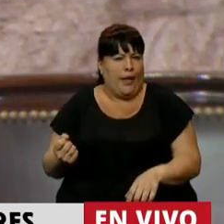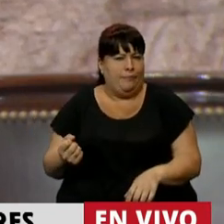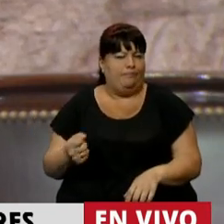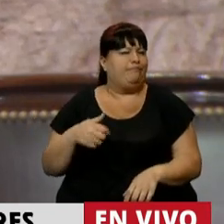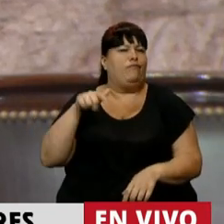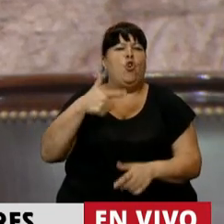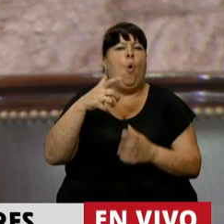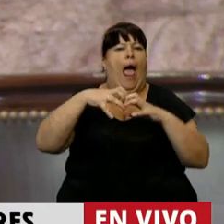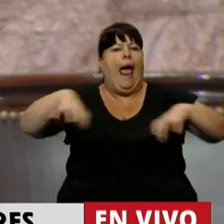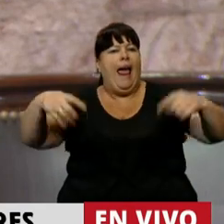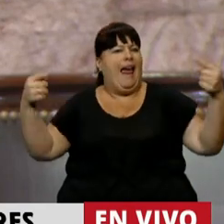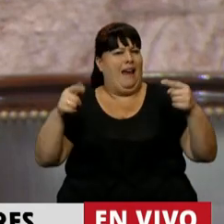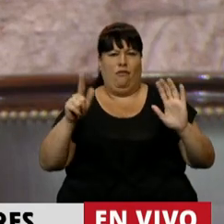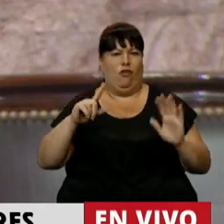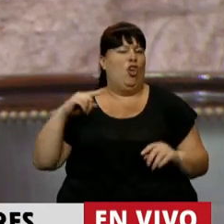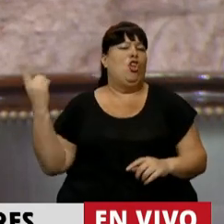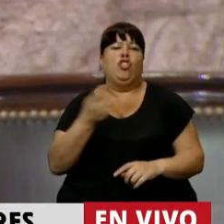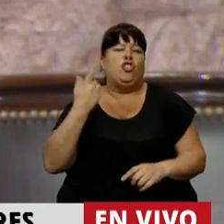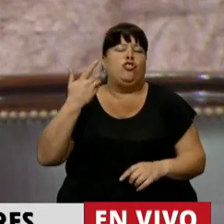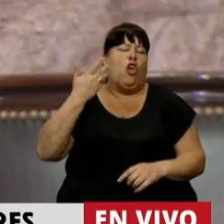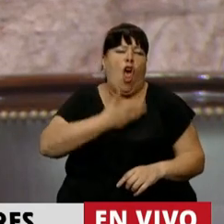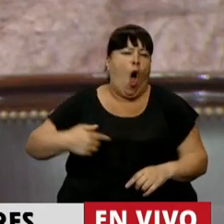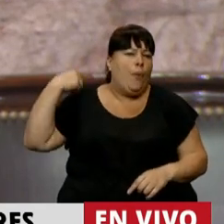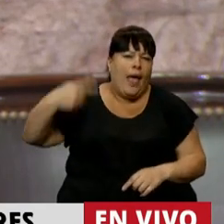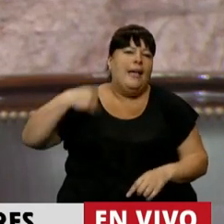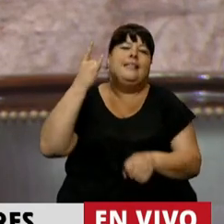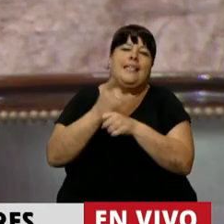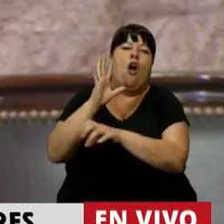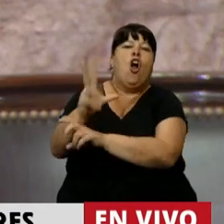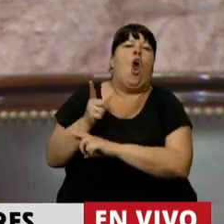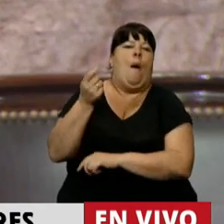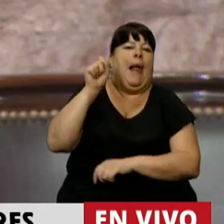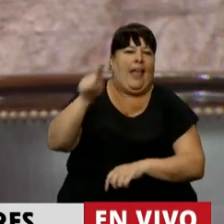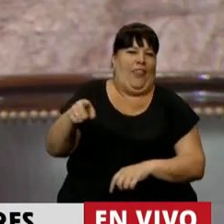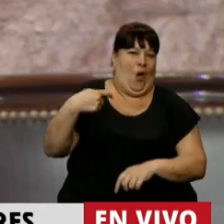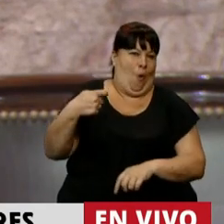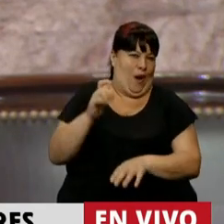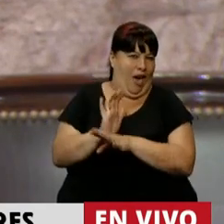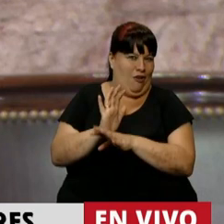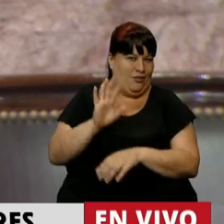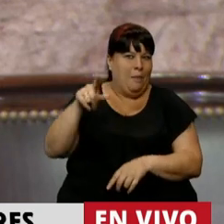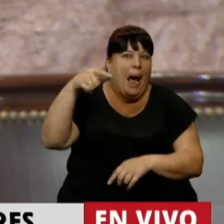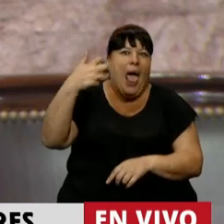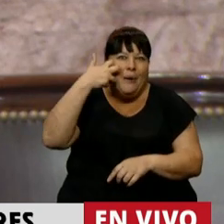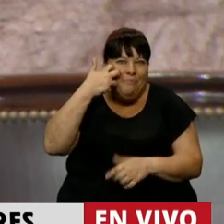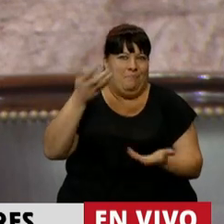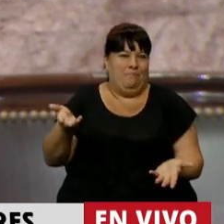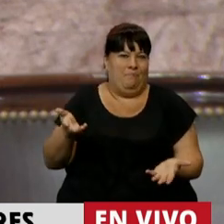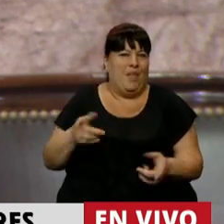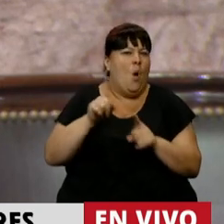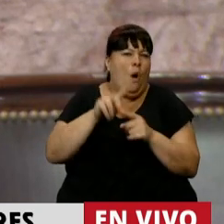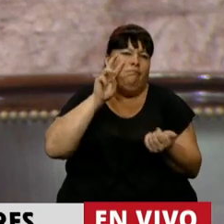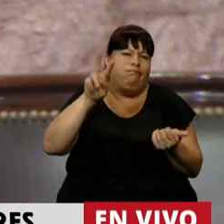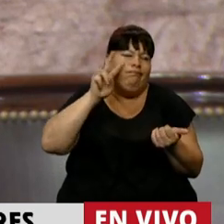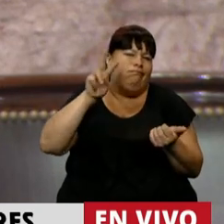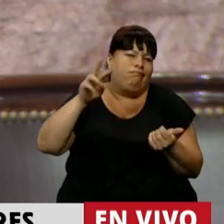Acá no hay grieta. Todos los gobiernos le meten la mano en el bolsillo a los adultos mayores, como